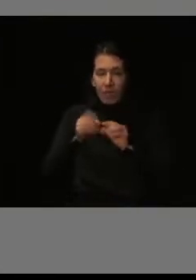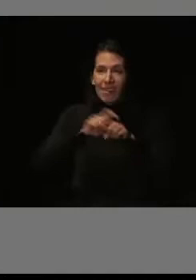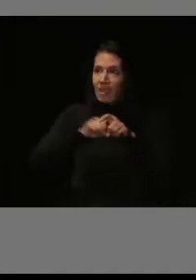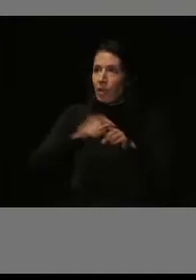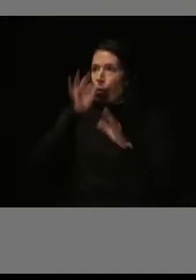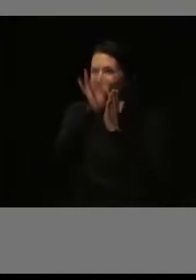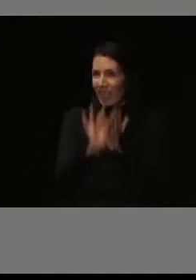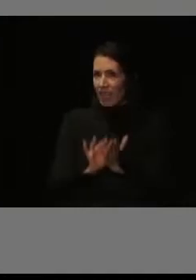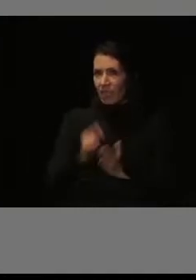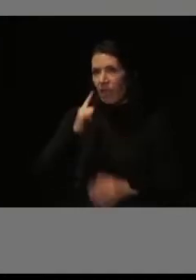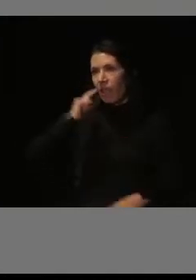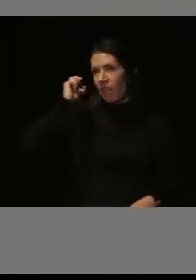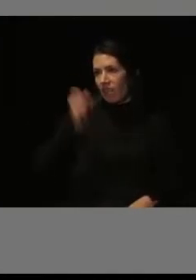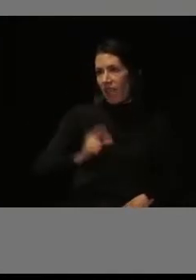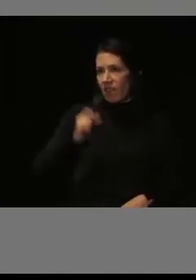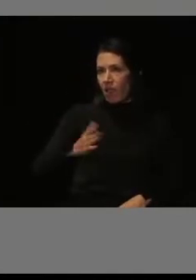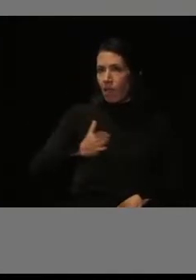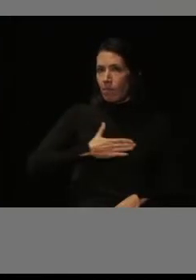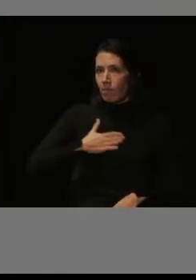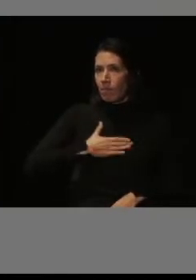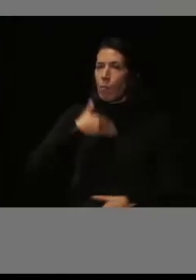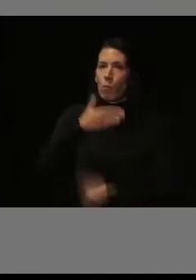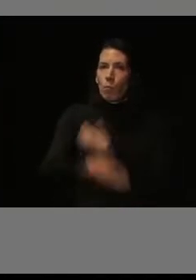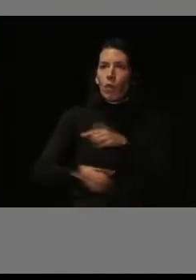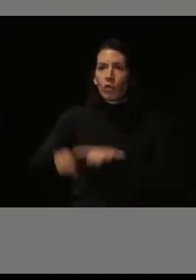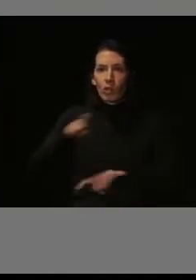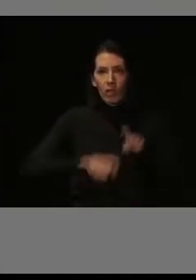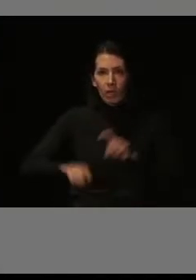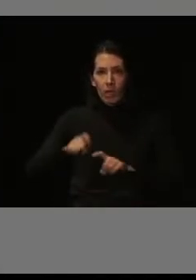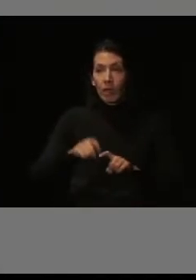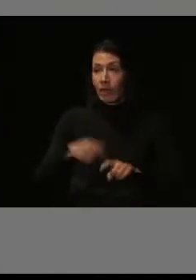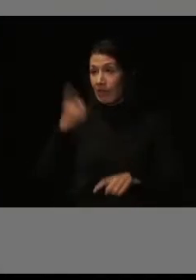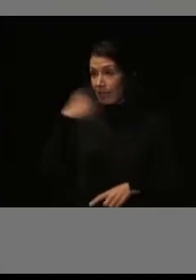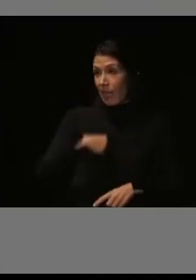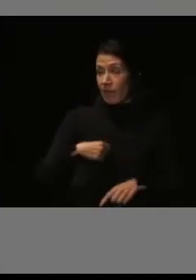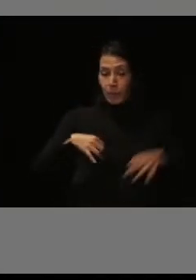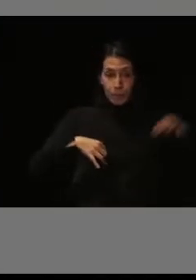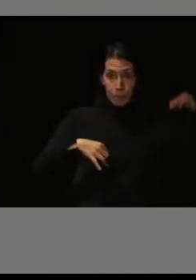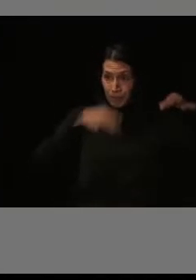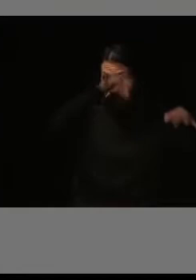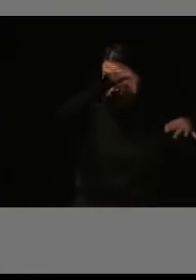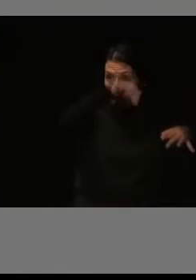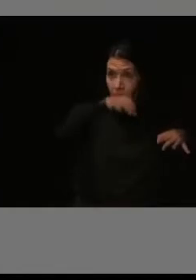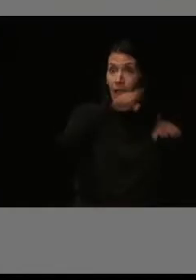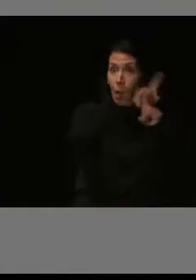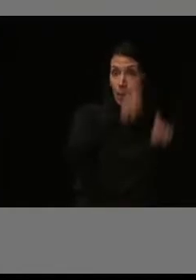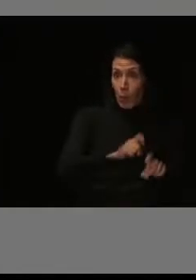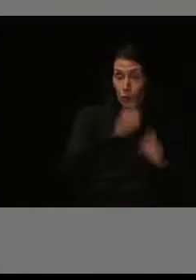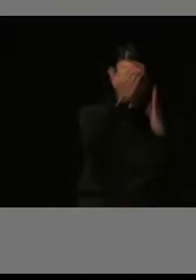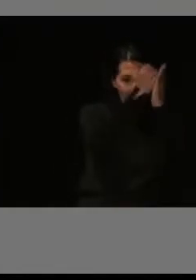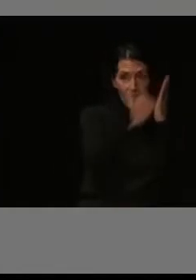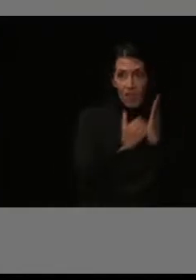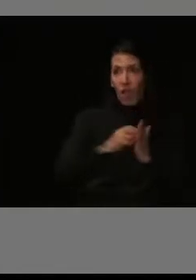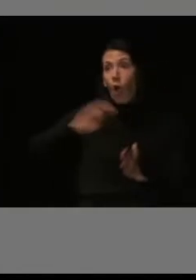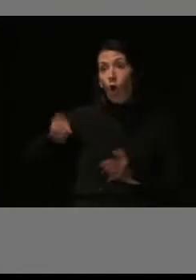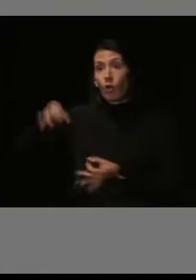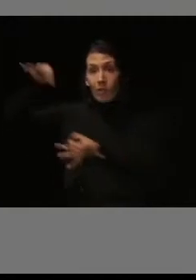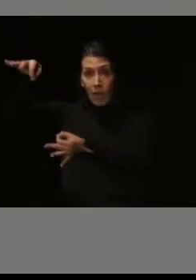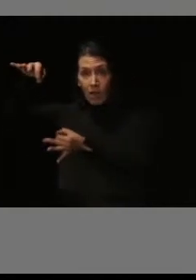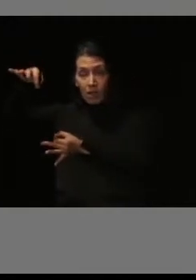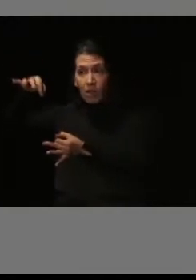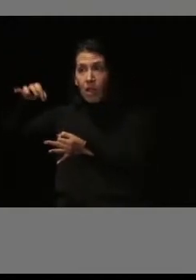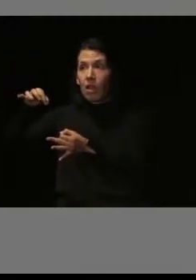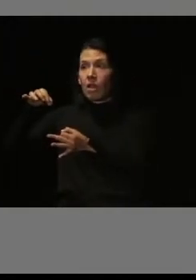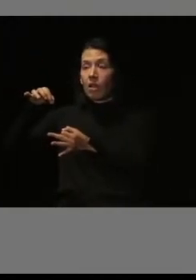test habituales de nuestros procesos selectivos. Una es la hoja de preguntas y otra es la hoja en la que